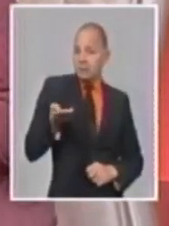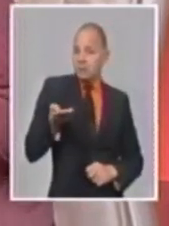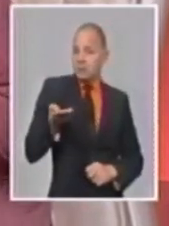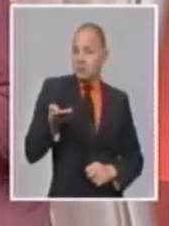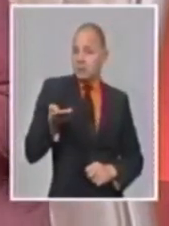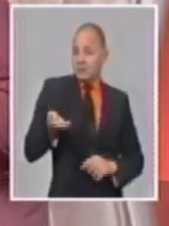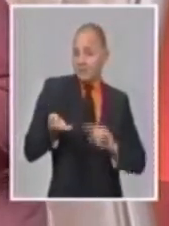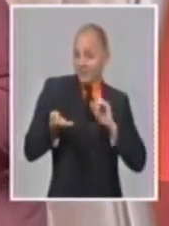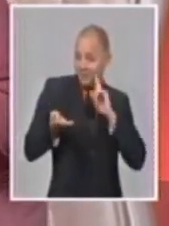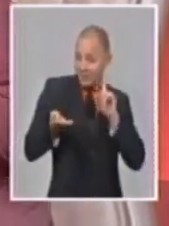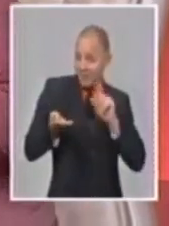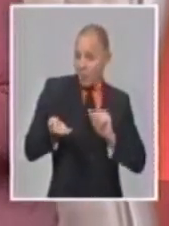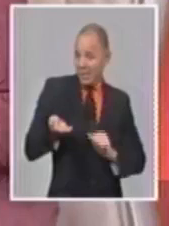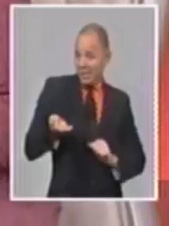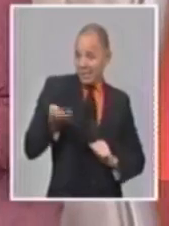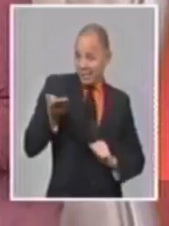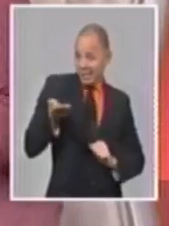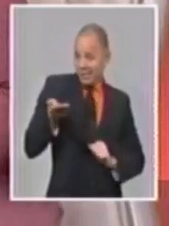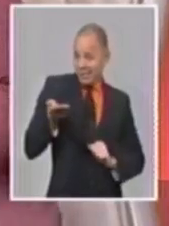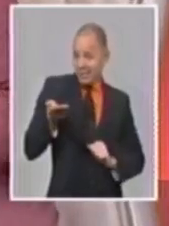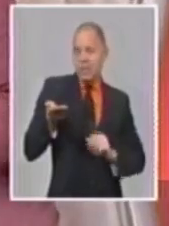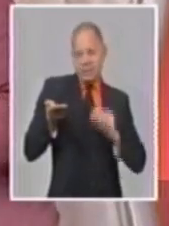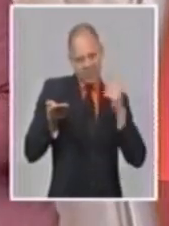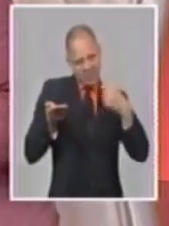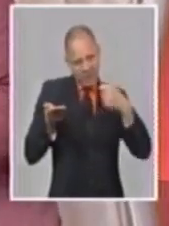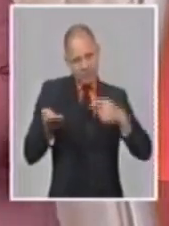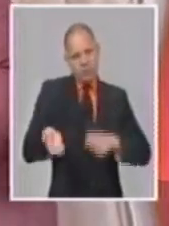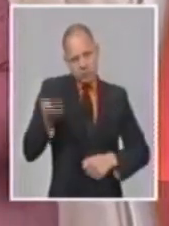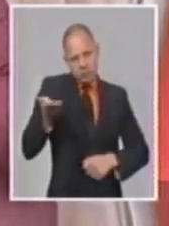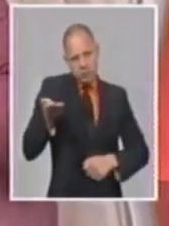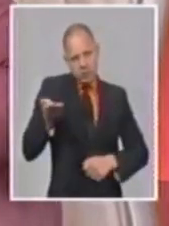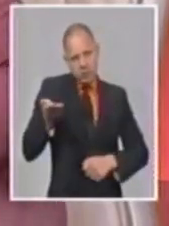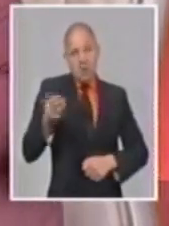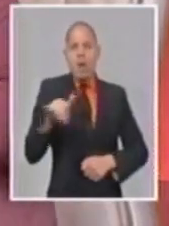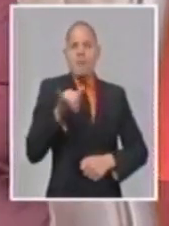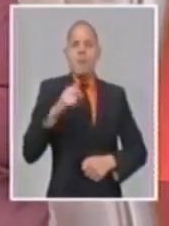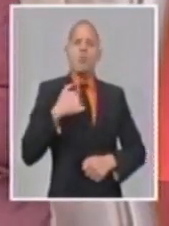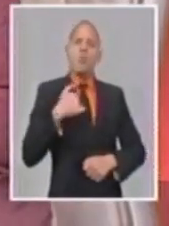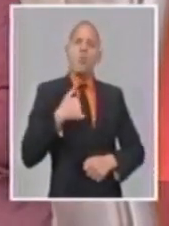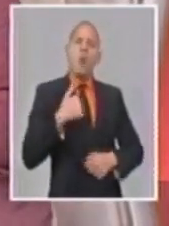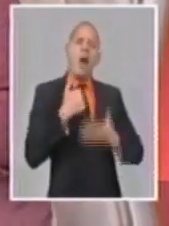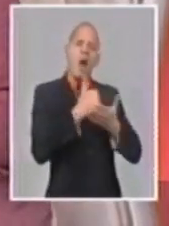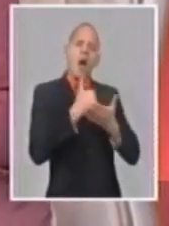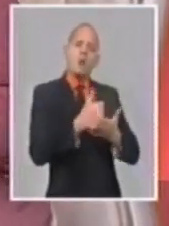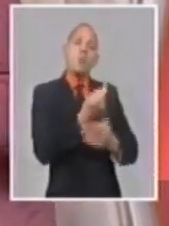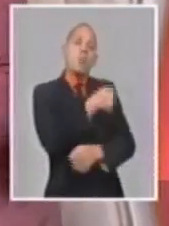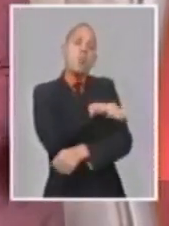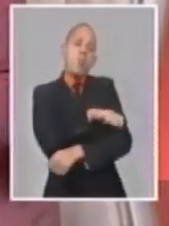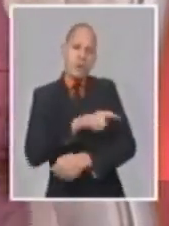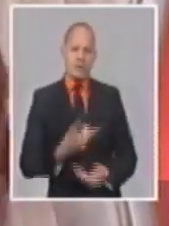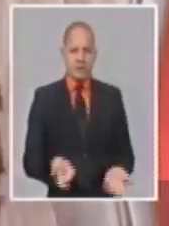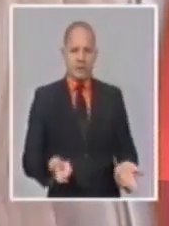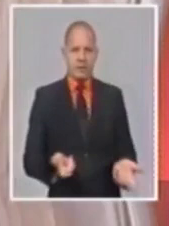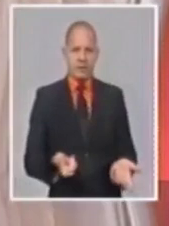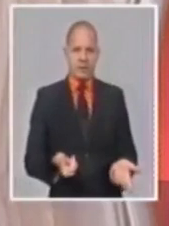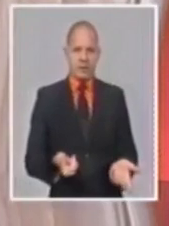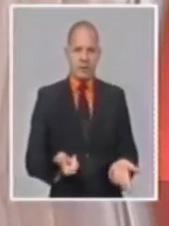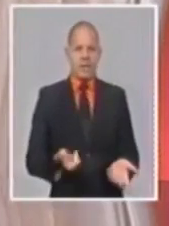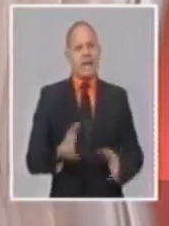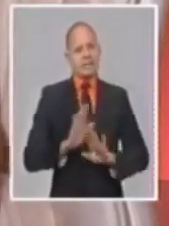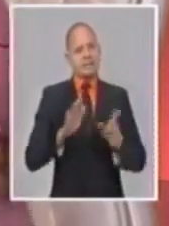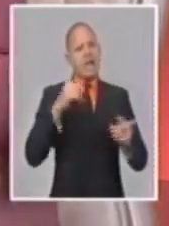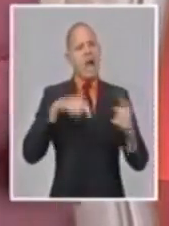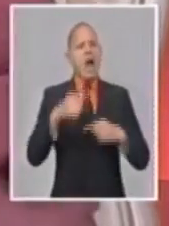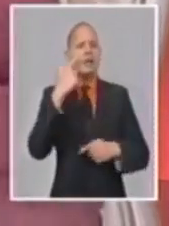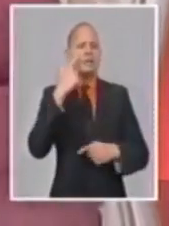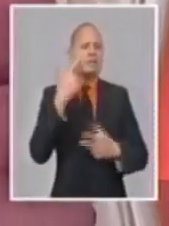anulan el necesario incremento como efecto de esa devaluación y de esa reforma general de salario. Y por tanto hay